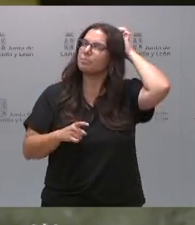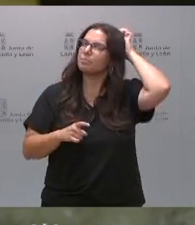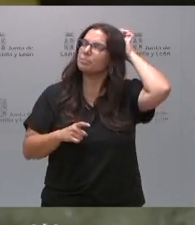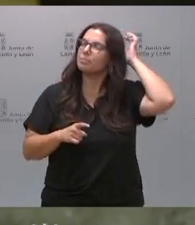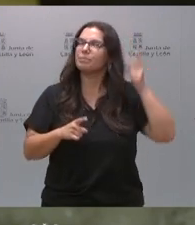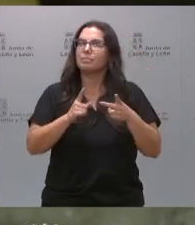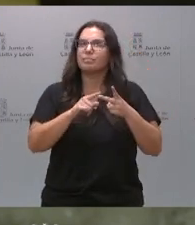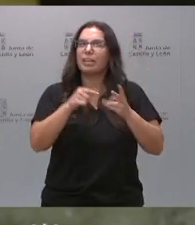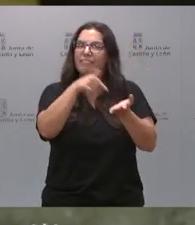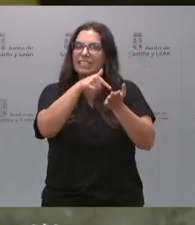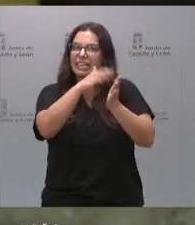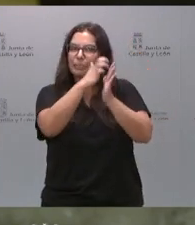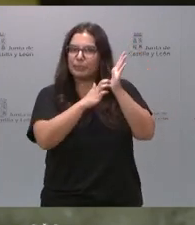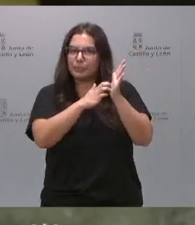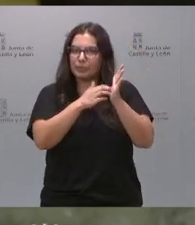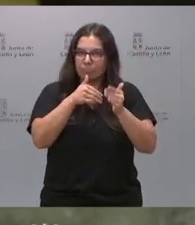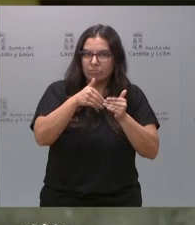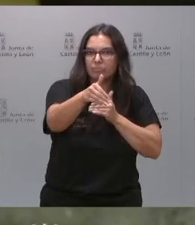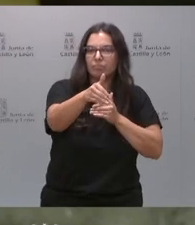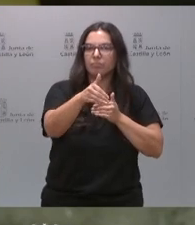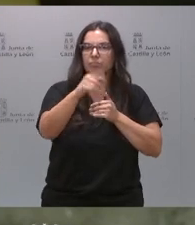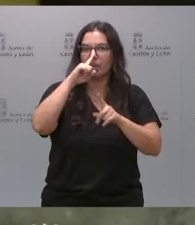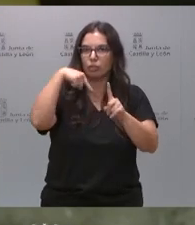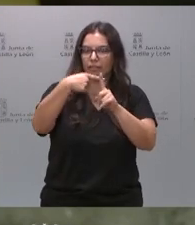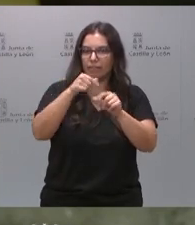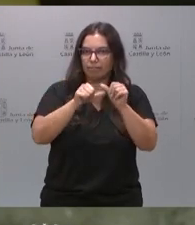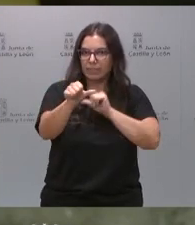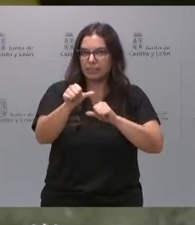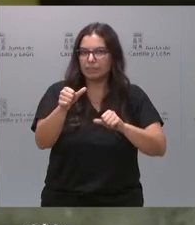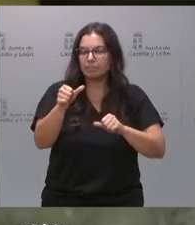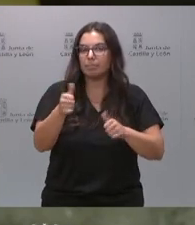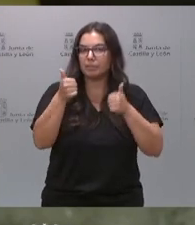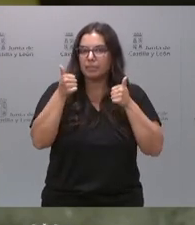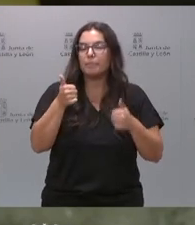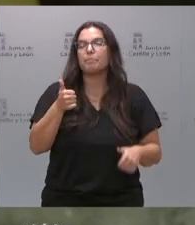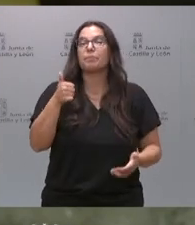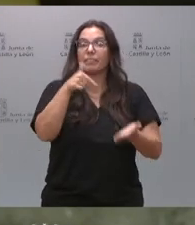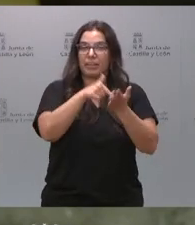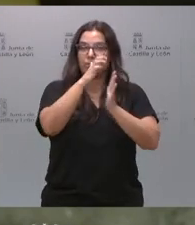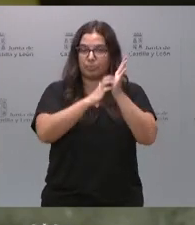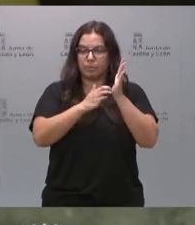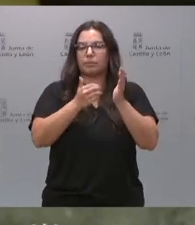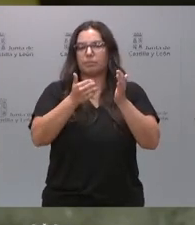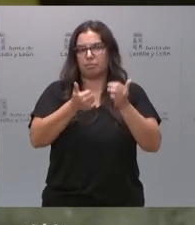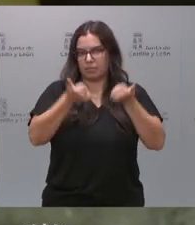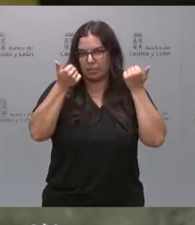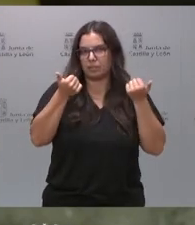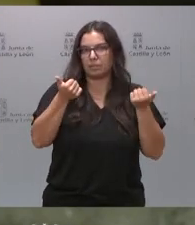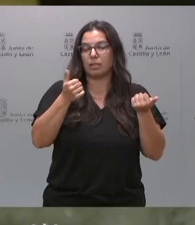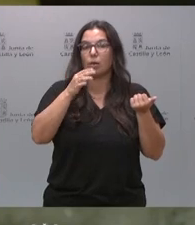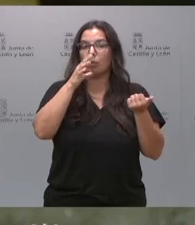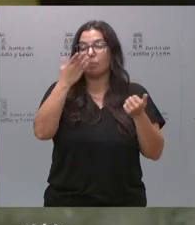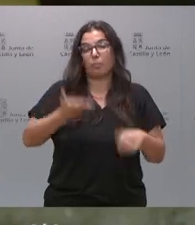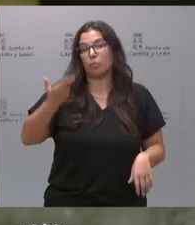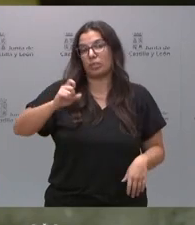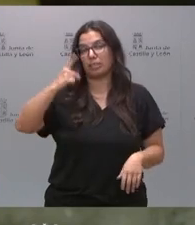nuevas rebajas fiscales para los ciudadanos el próximo año. Va a haber nuevas rebajas fiscales. El paquete más